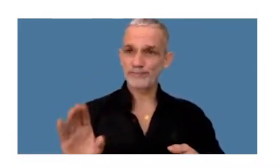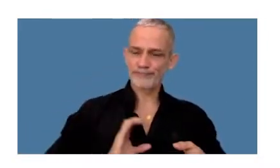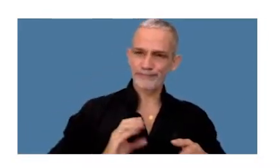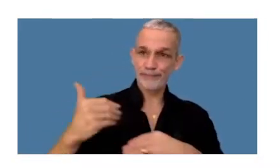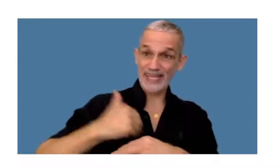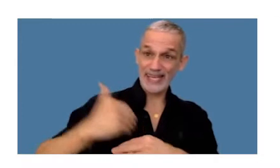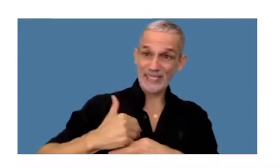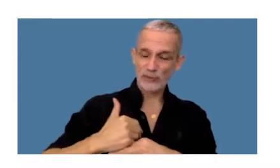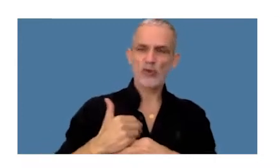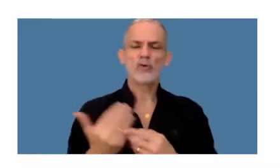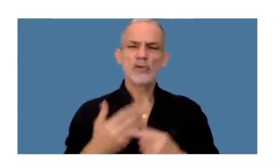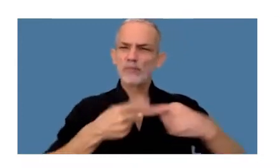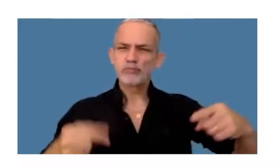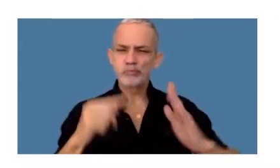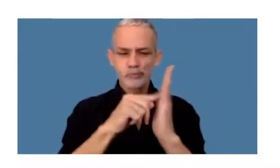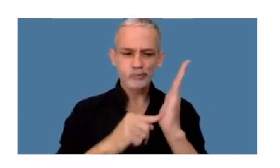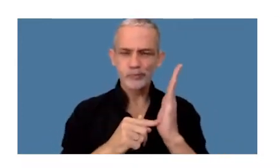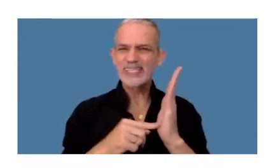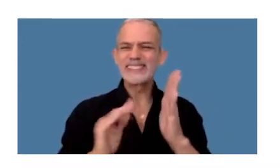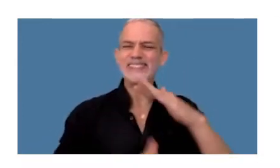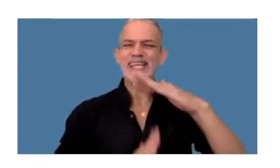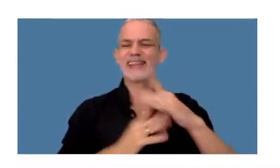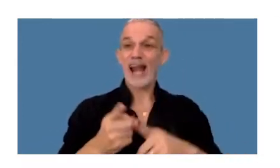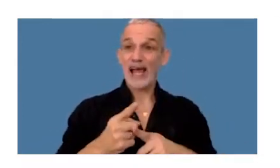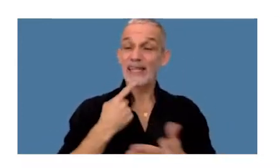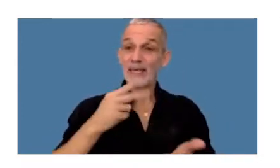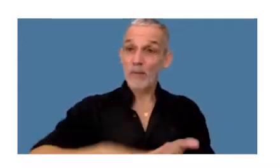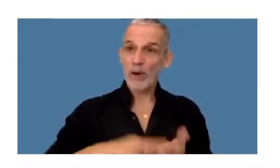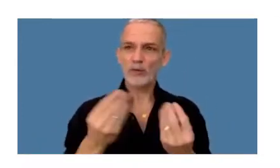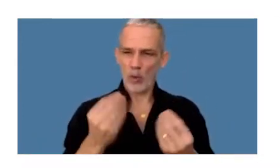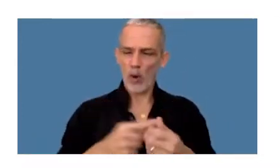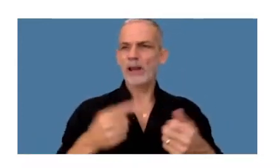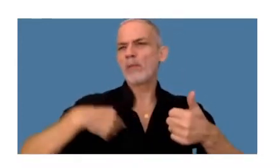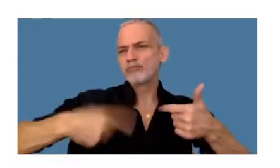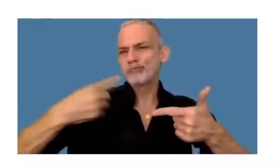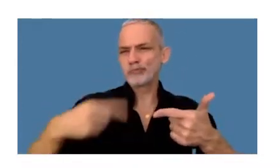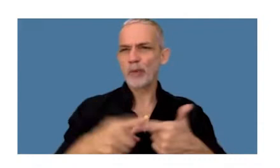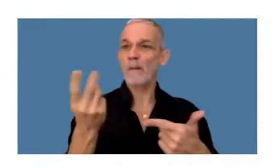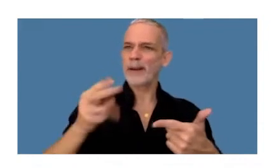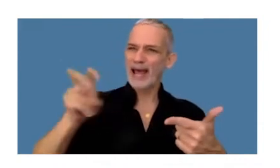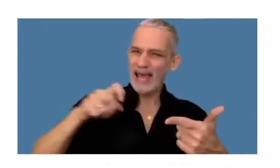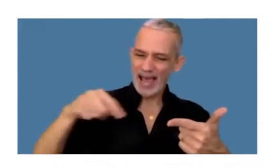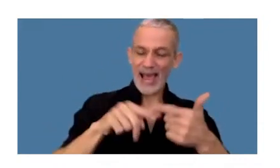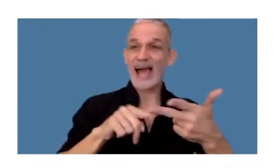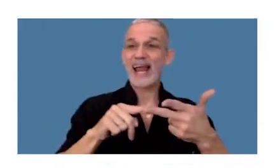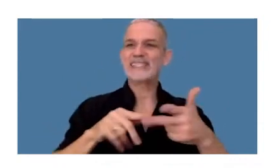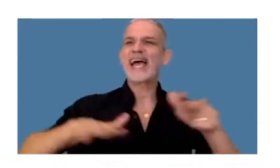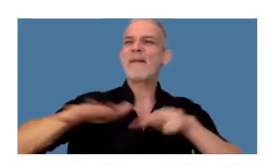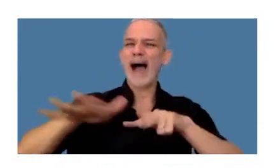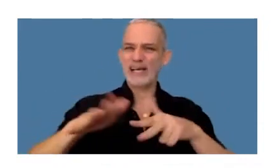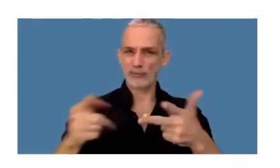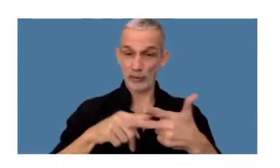los elementos especiales los elementos centrales perdón de este gravamen son la habitualidad la onerosidad y el elemento espacial